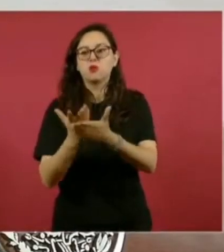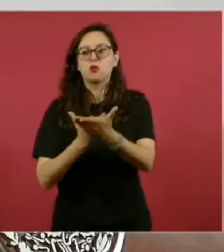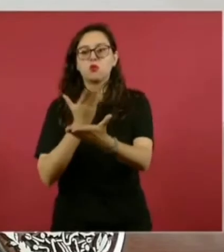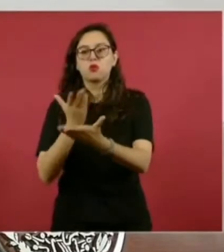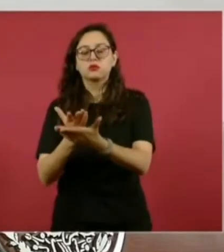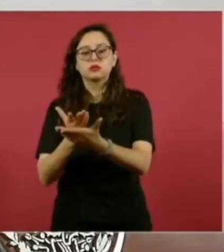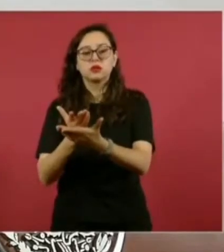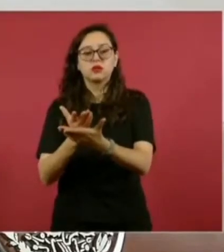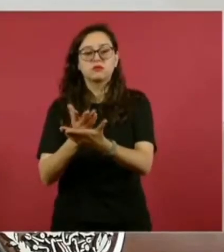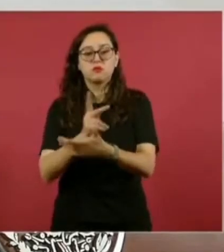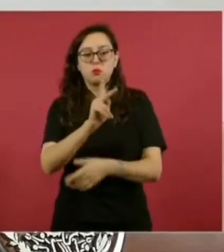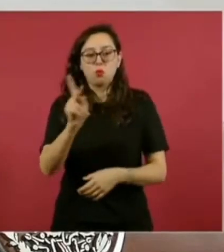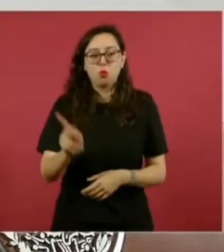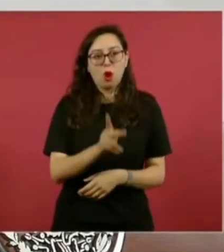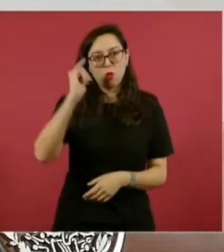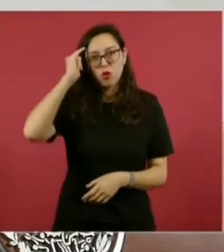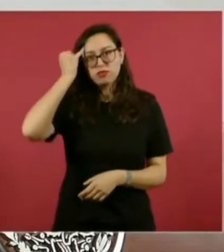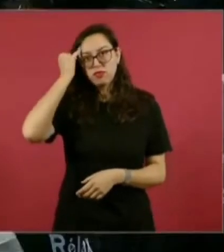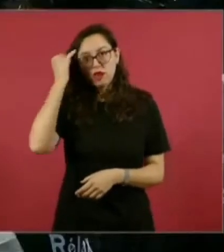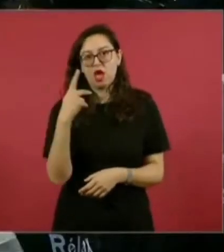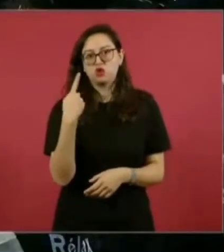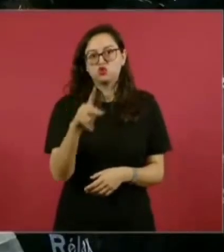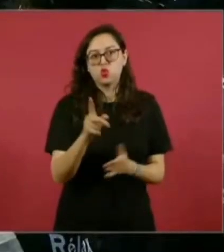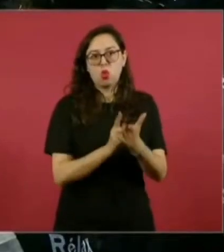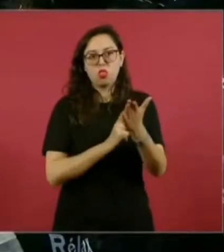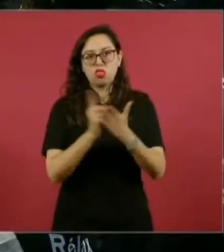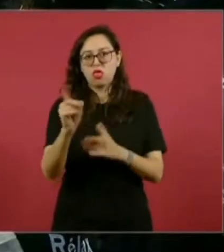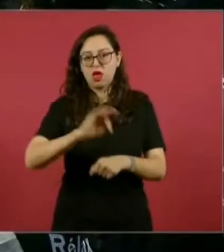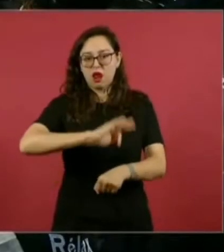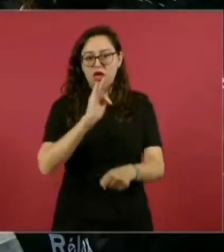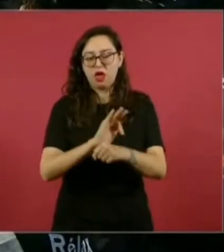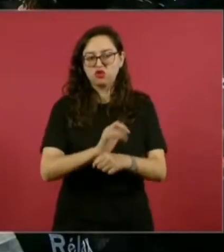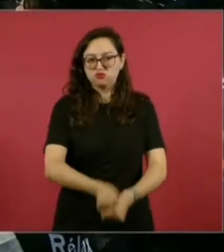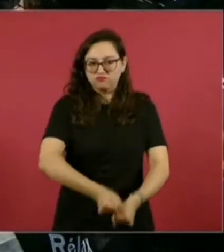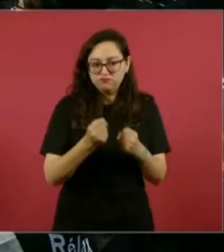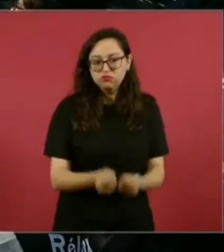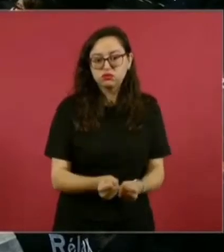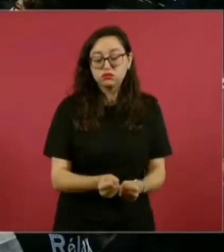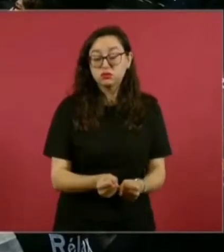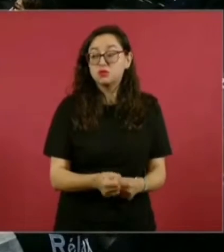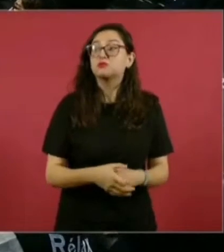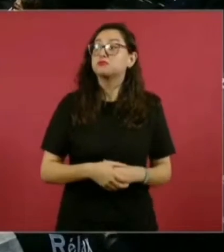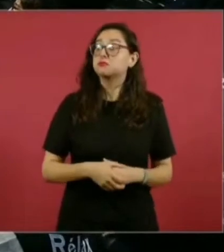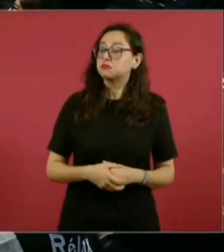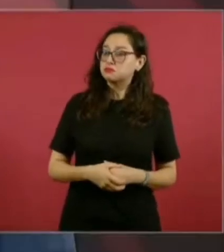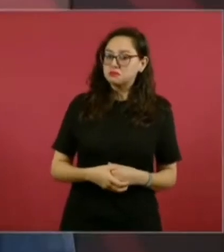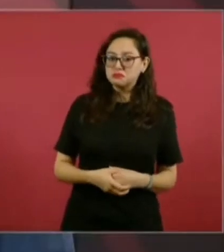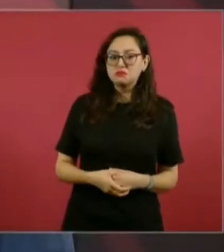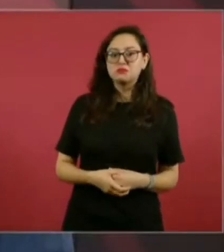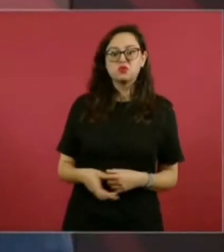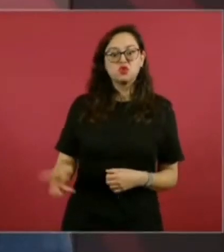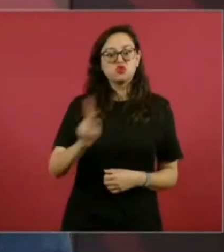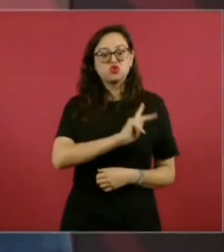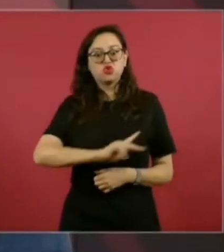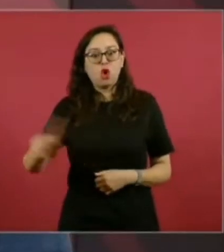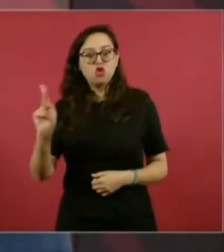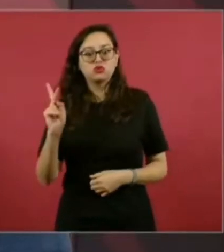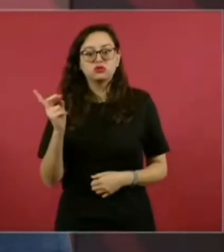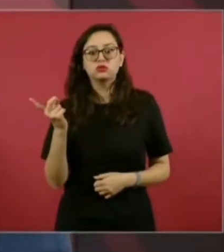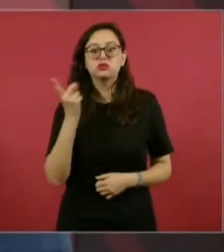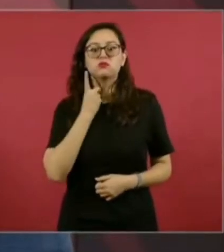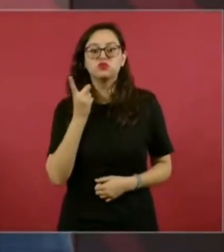los pueblos indígenas de México. Eso se lo agradezco mucho a todos los legisladores,